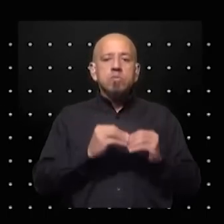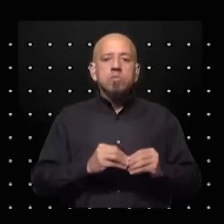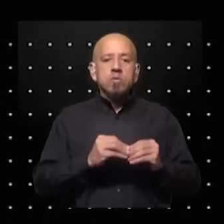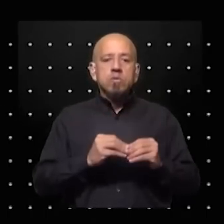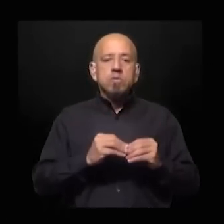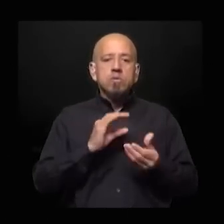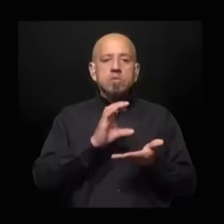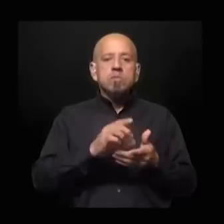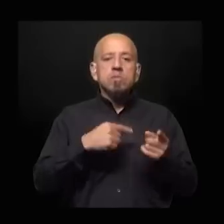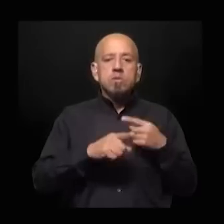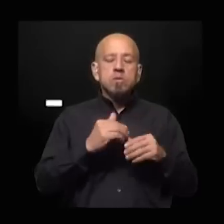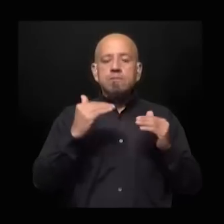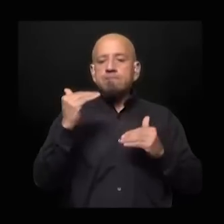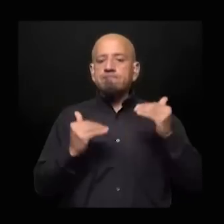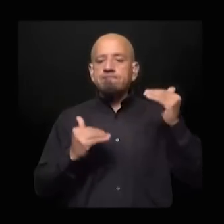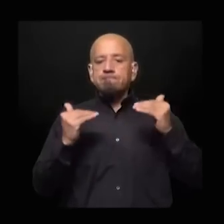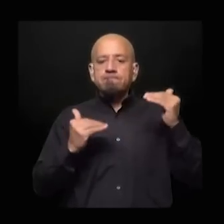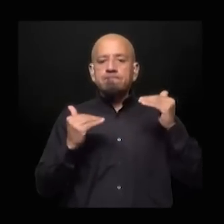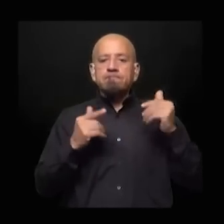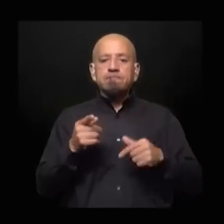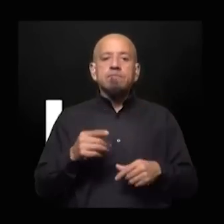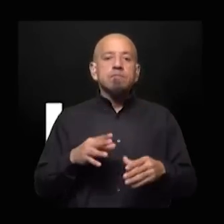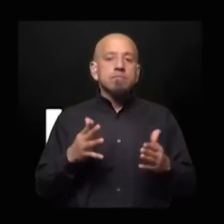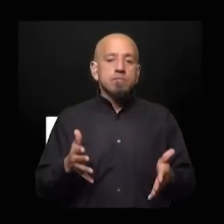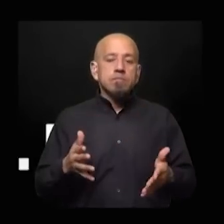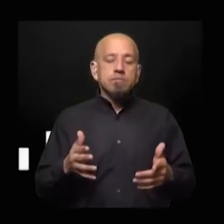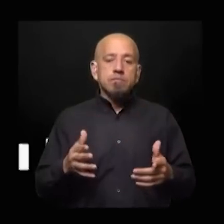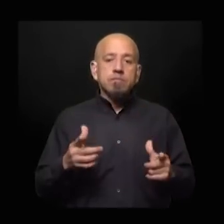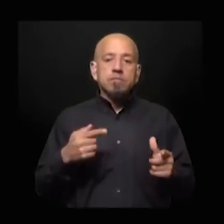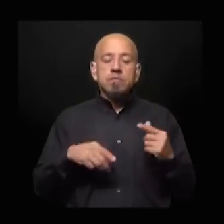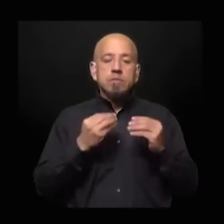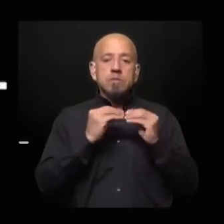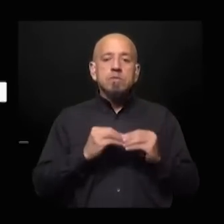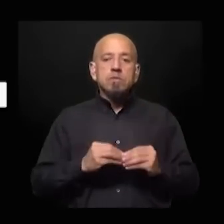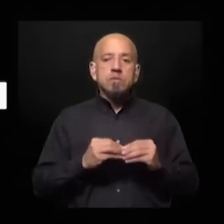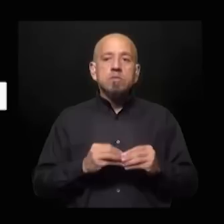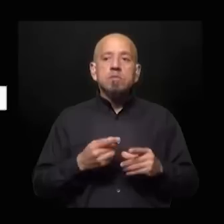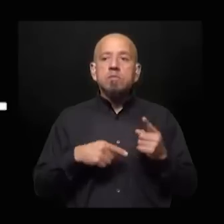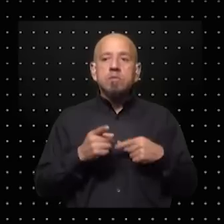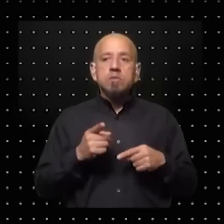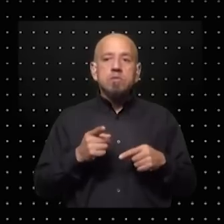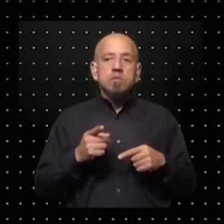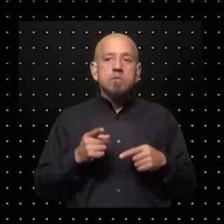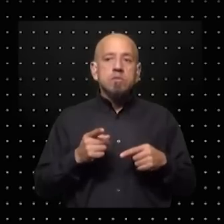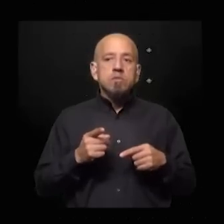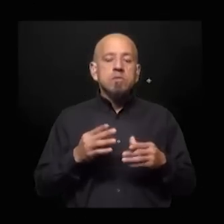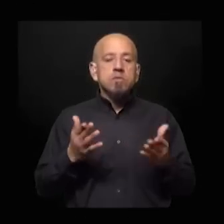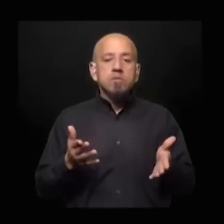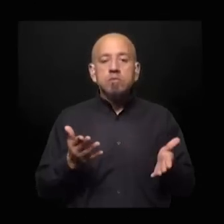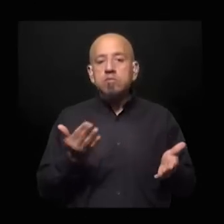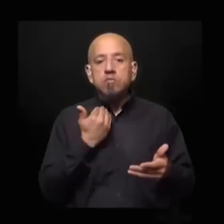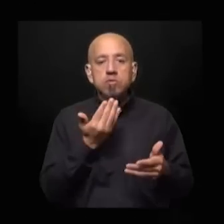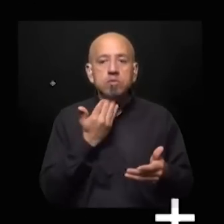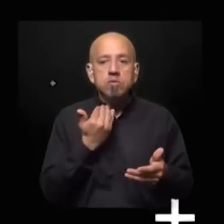pero que tiene desigualdades notorias que no debería tener dado el presupuesto que tiene pero bueno no se sabe